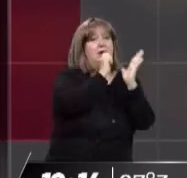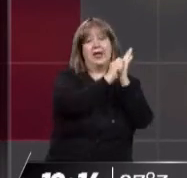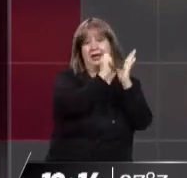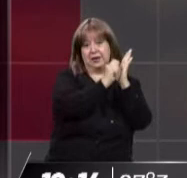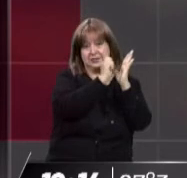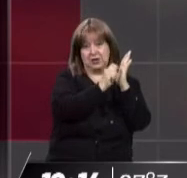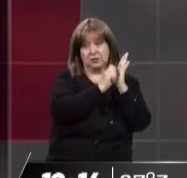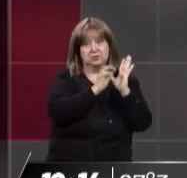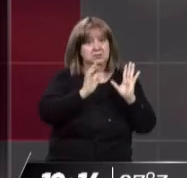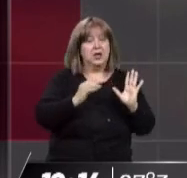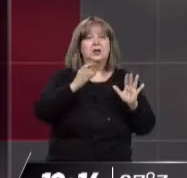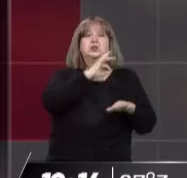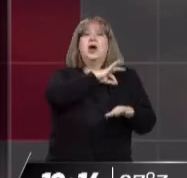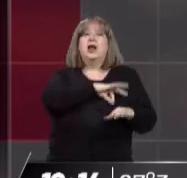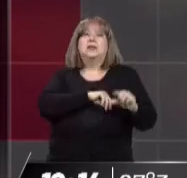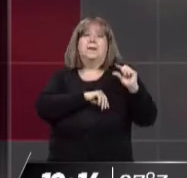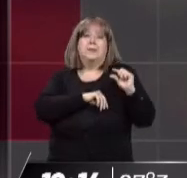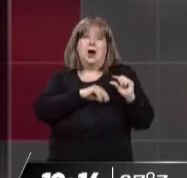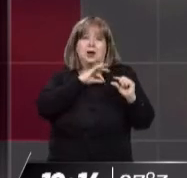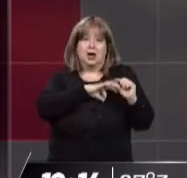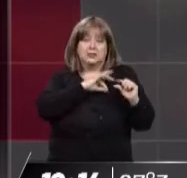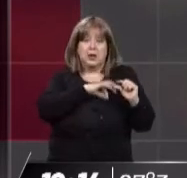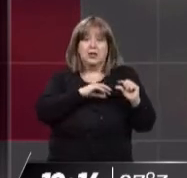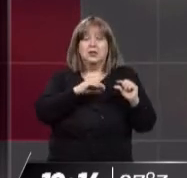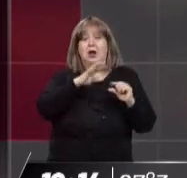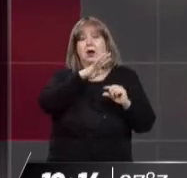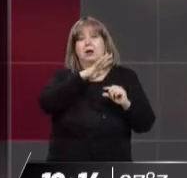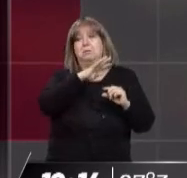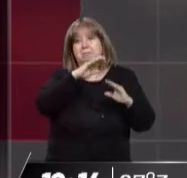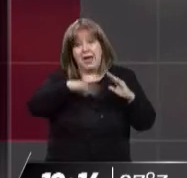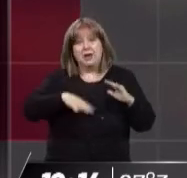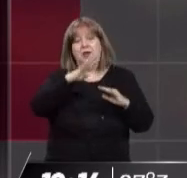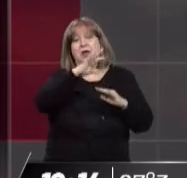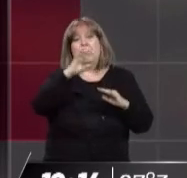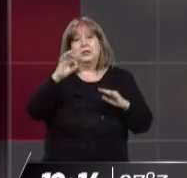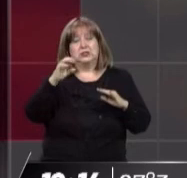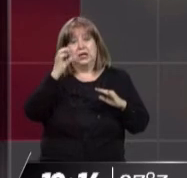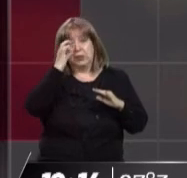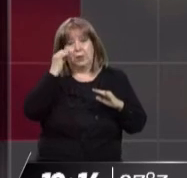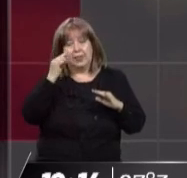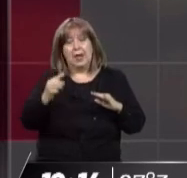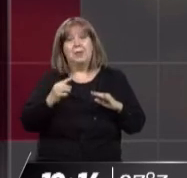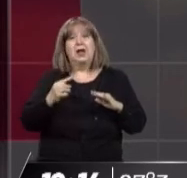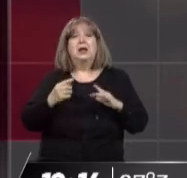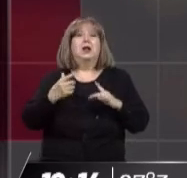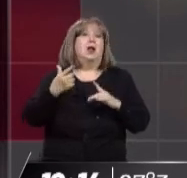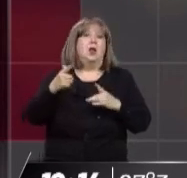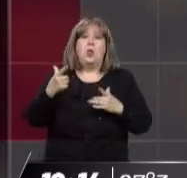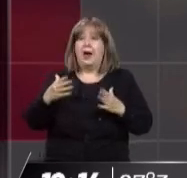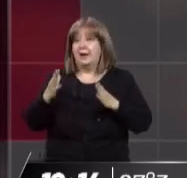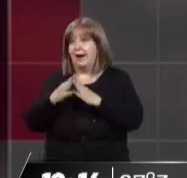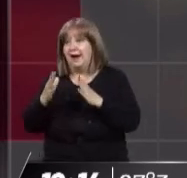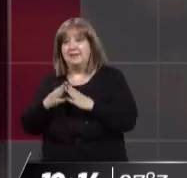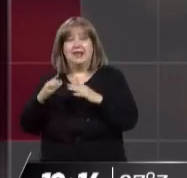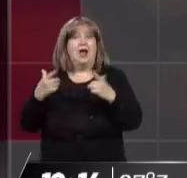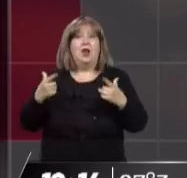O que tienen sueldos en el hogar por menos de 420 mil pesos, que no tienen más de tres propiedades, que no tienen embarcaciones